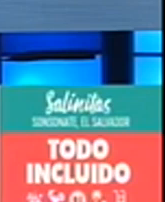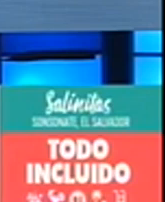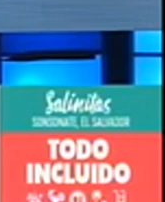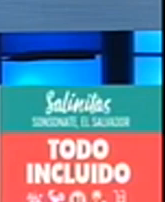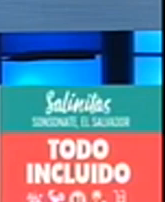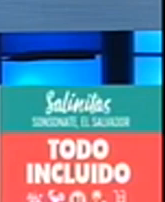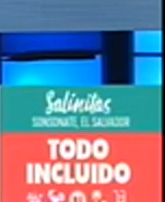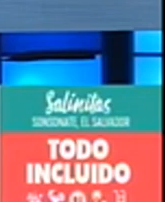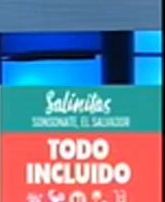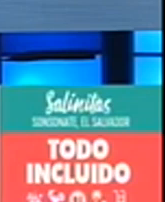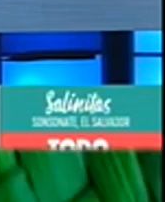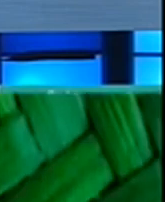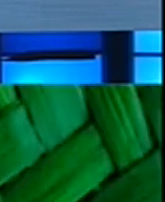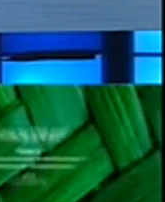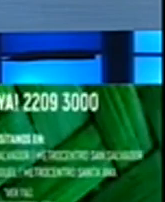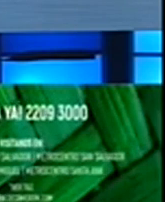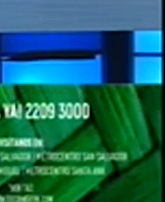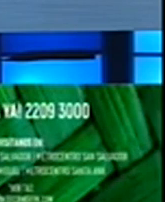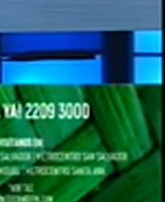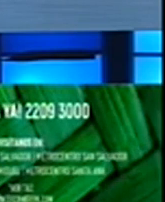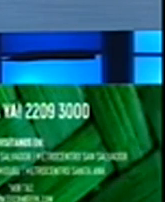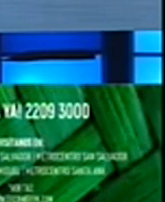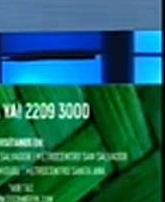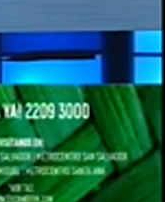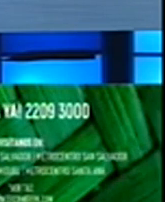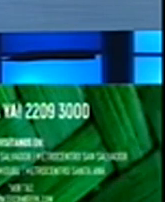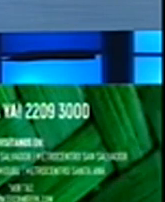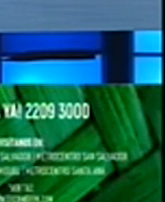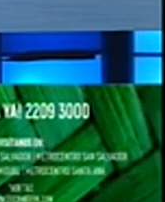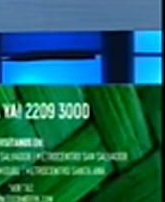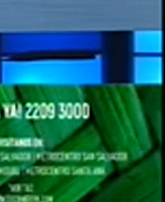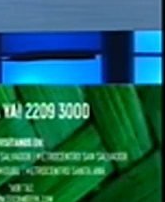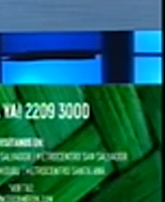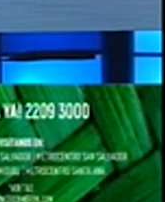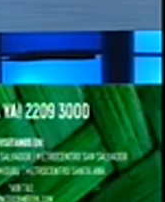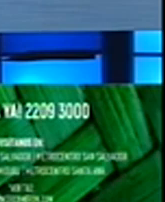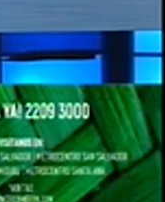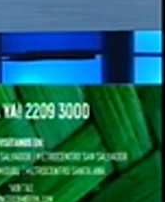próxima escapada a Decameron Salinitas. Vamos a la pausa.